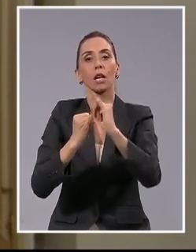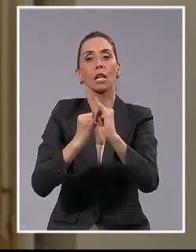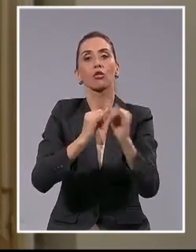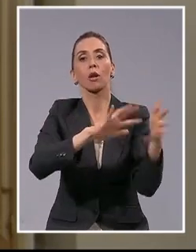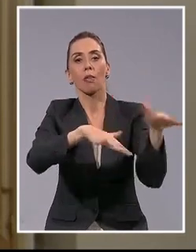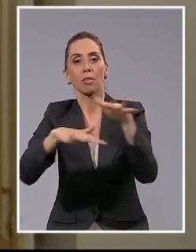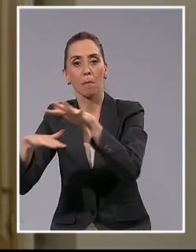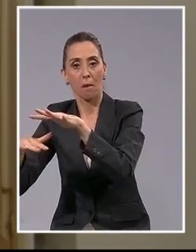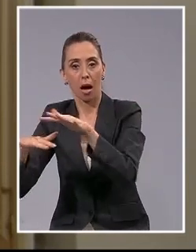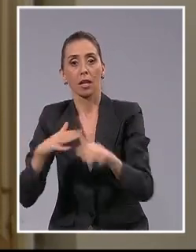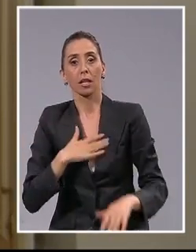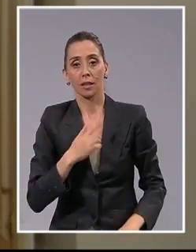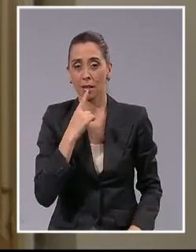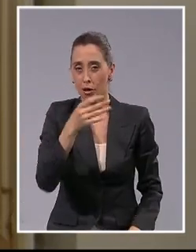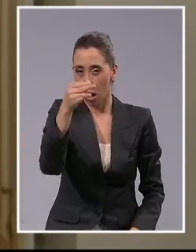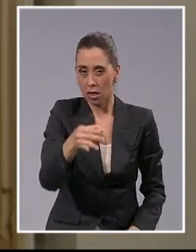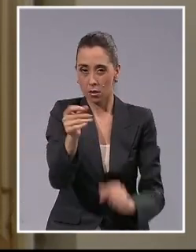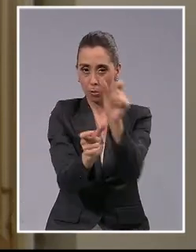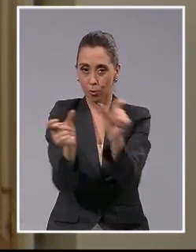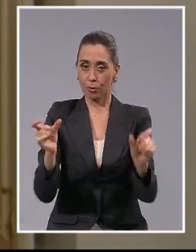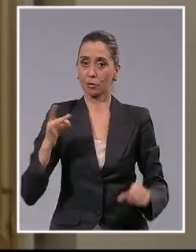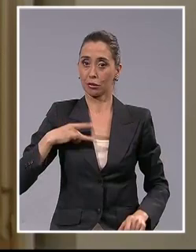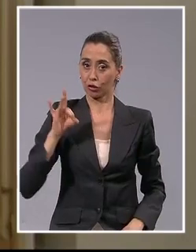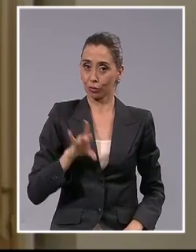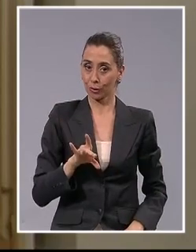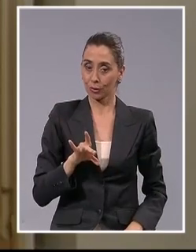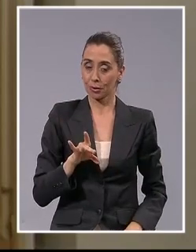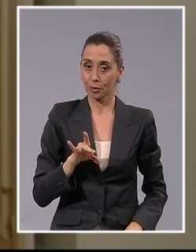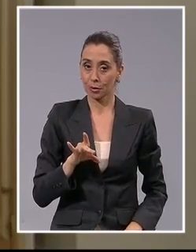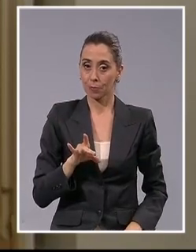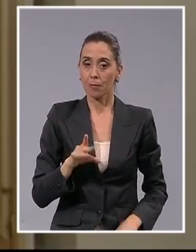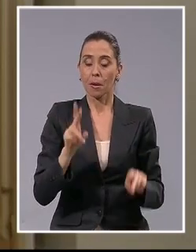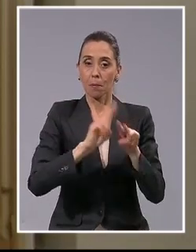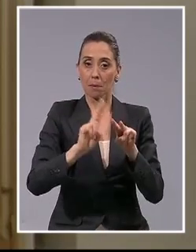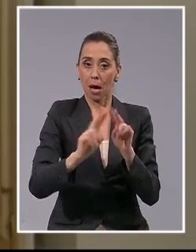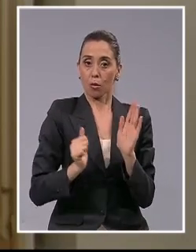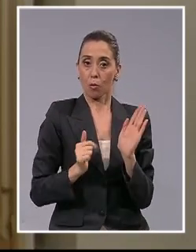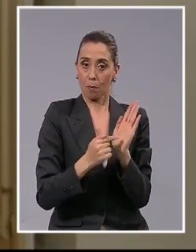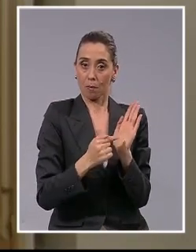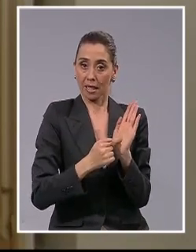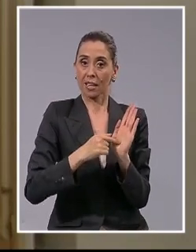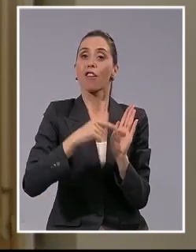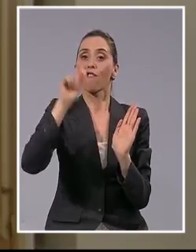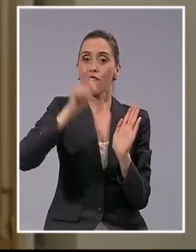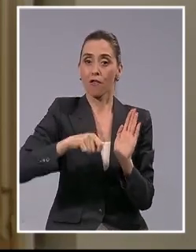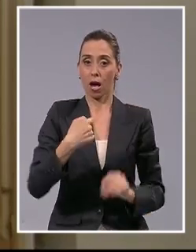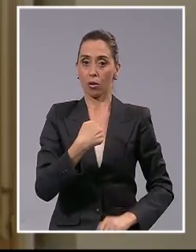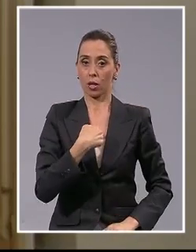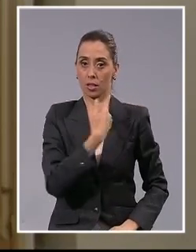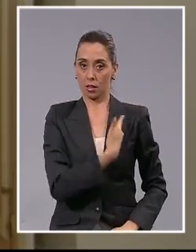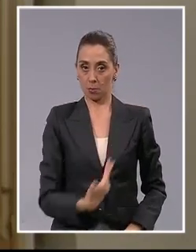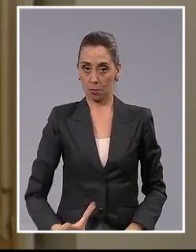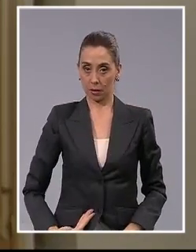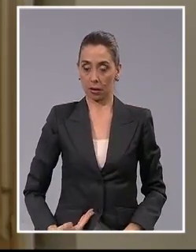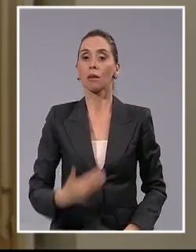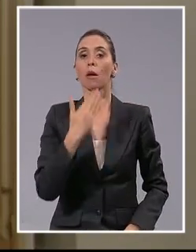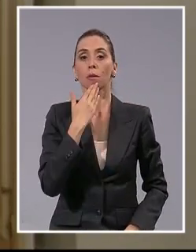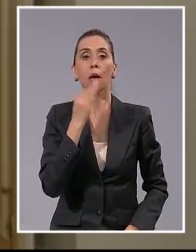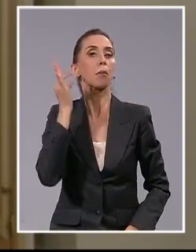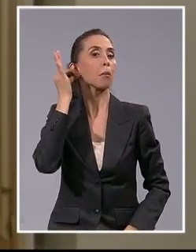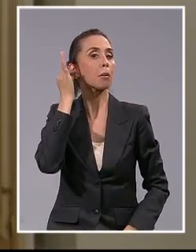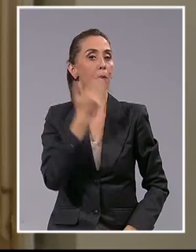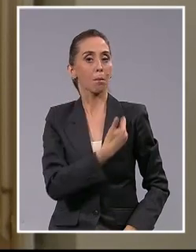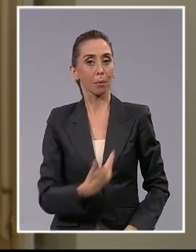Quiero asegurar a mis compatriotas que en la implementación de este fallo, este presidente y también la